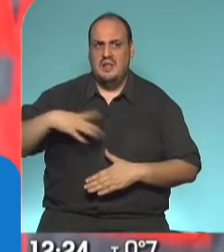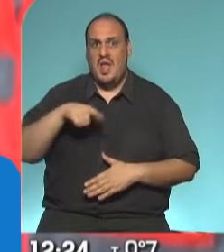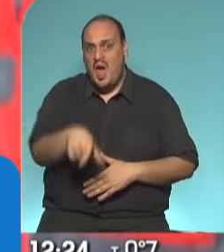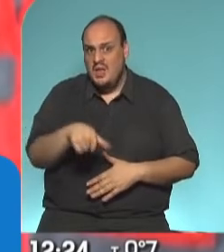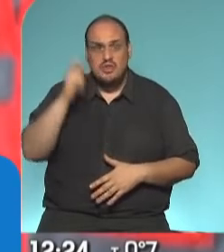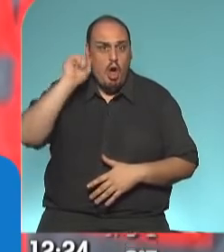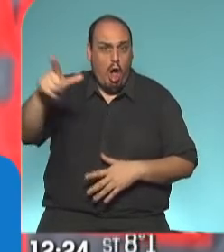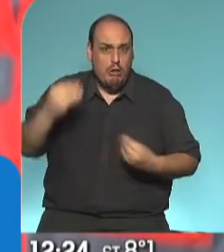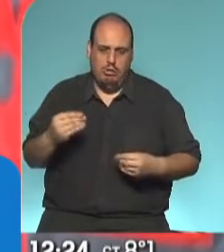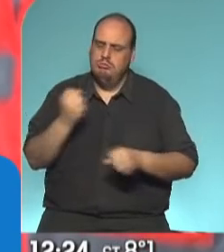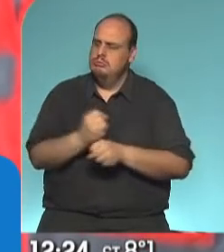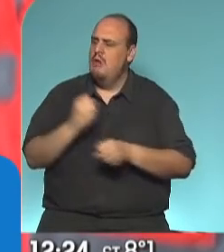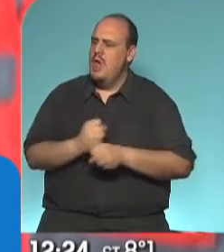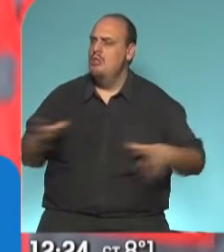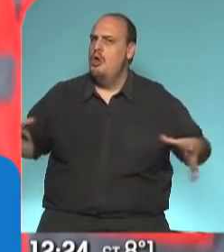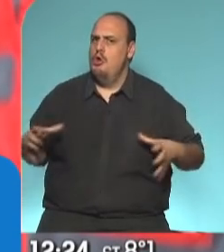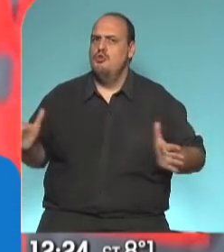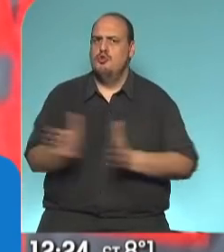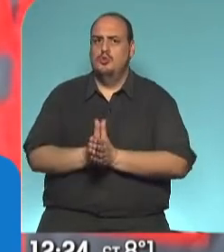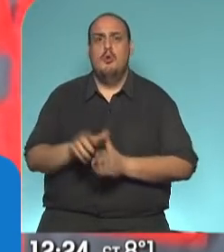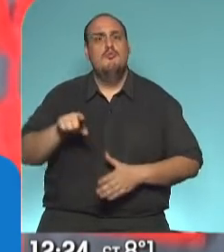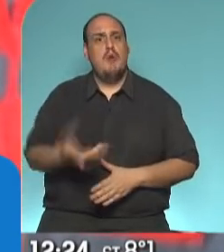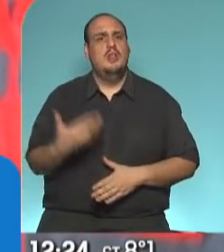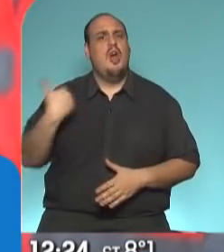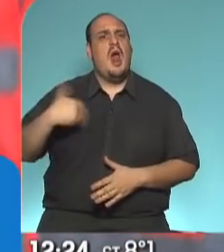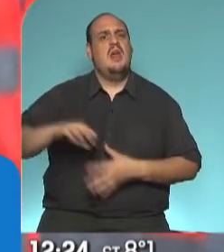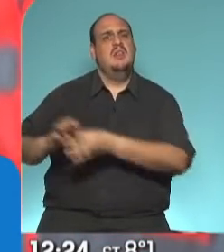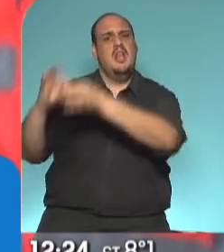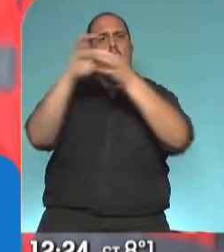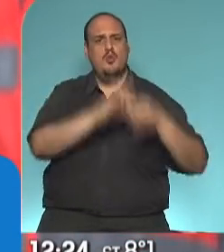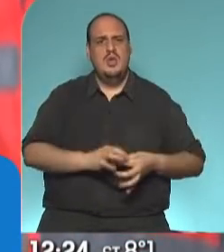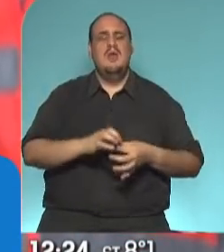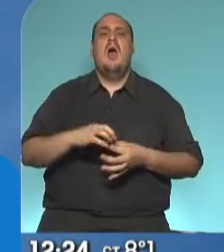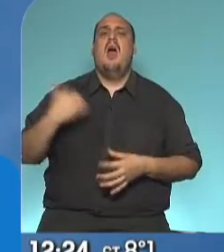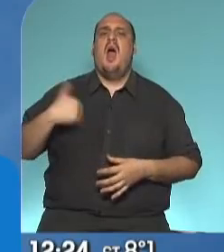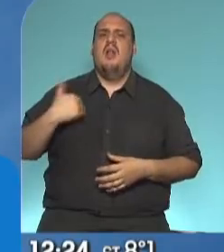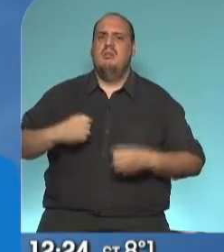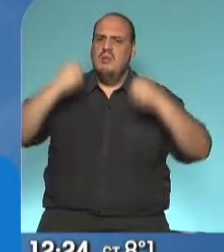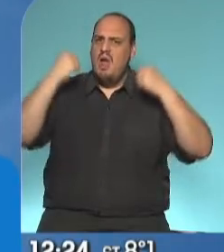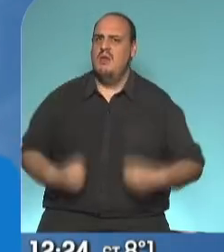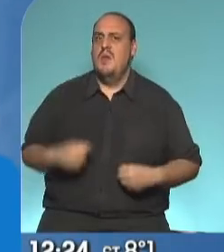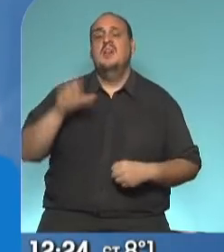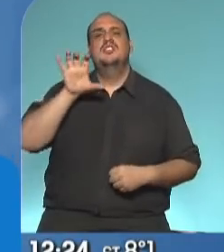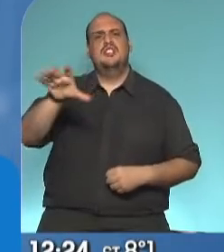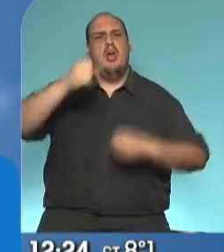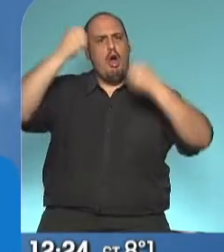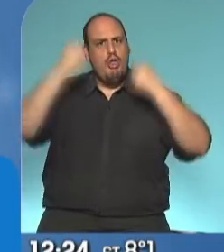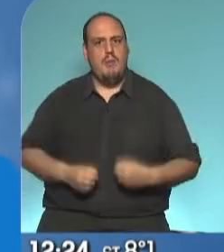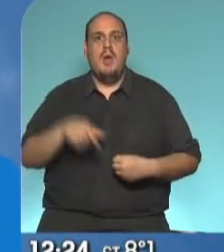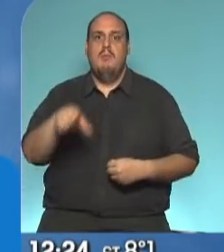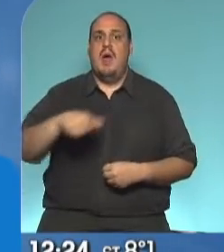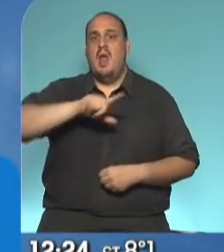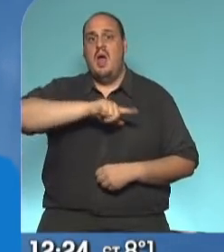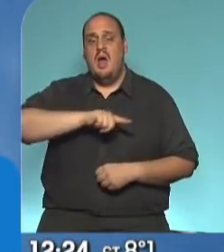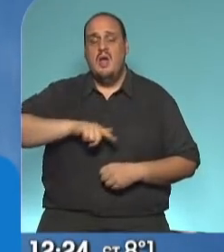y con todos. Por eso Argentina unida, por eso Argentina de pie, por eso Chaco de pie, por eso trabajando juntos para la transformación de nuestra